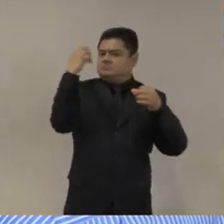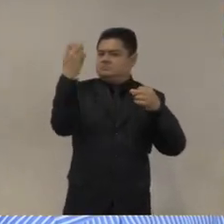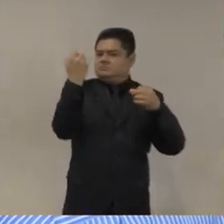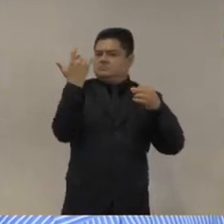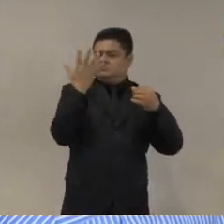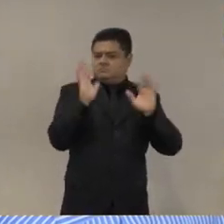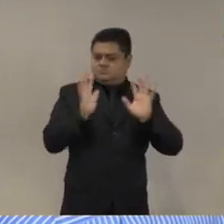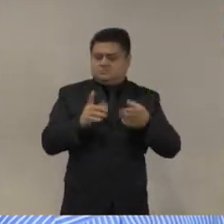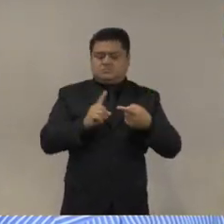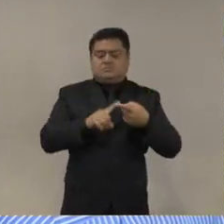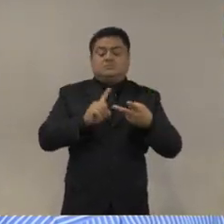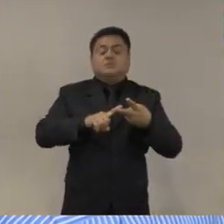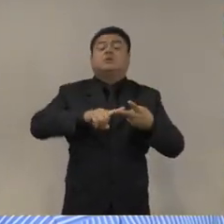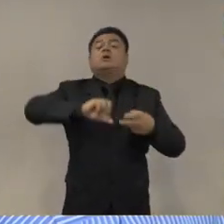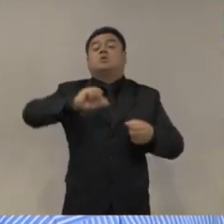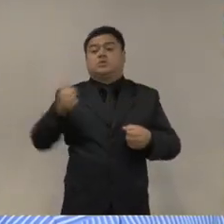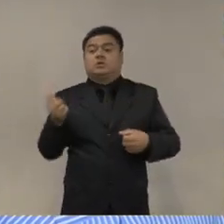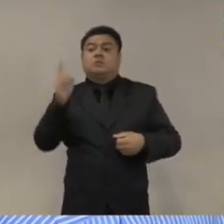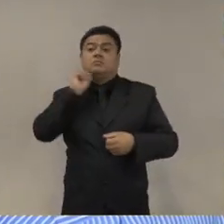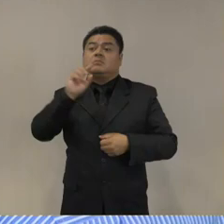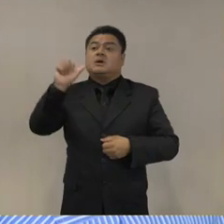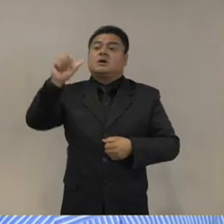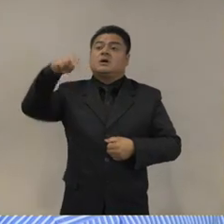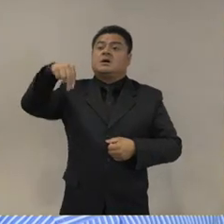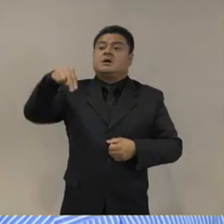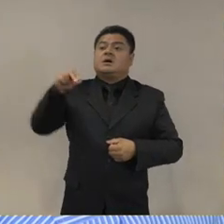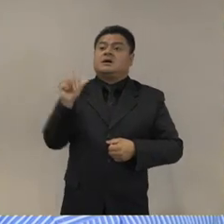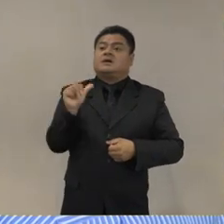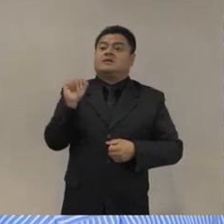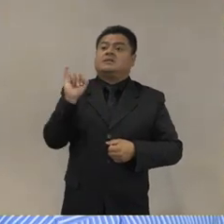Anaís Medeiros, por favor Anaís, adelante.